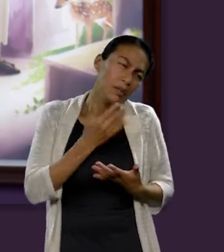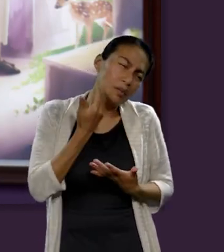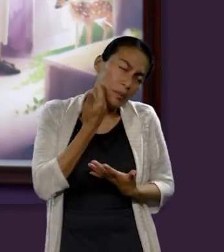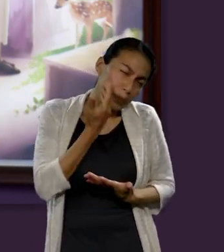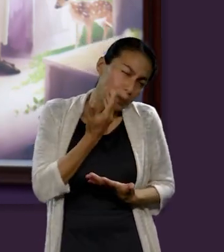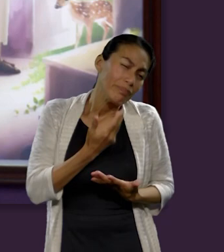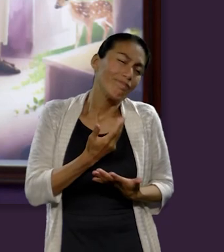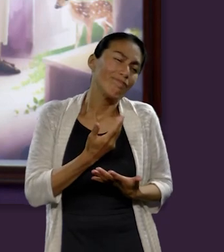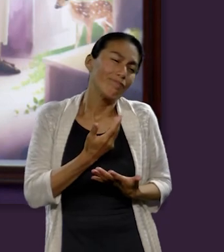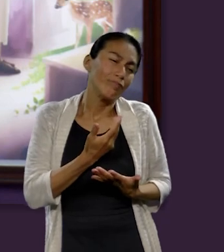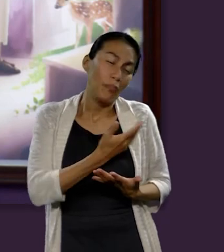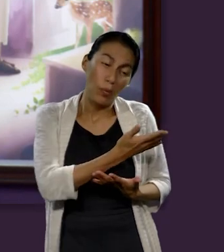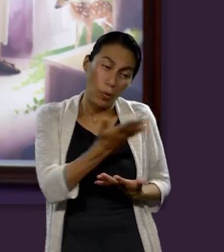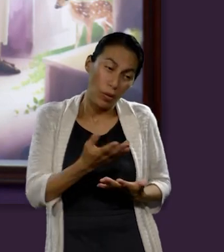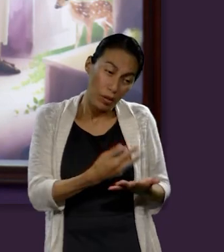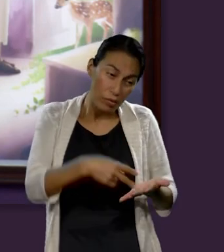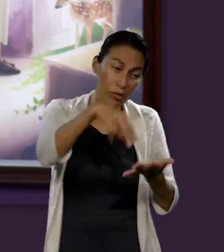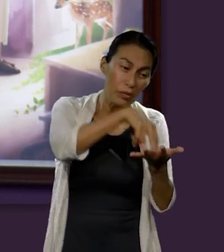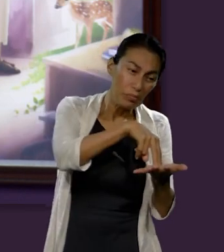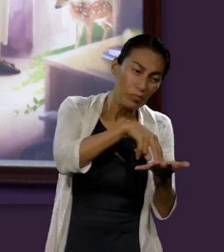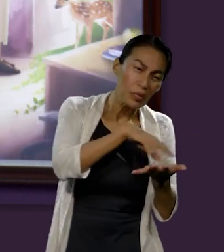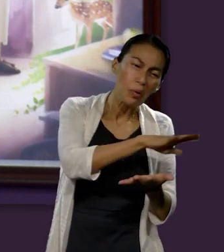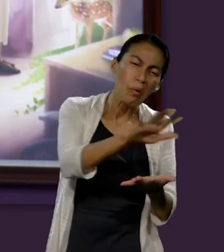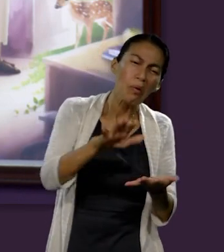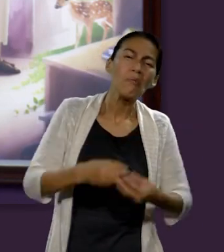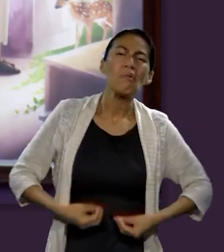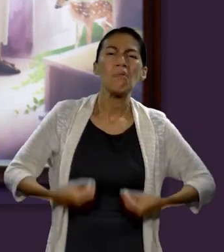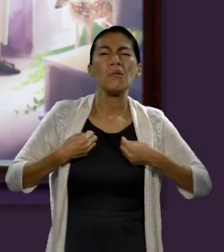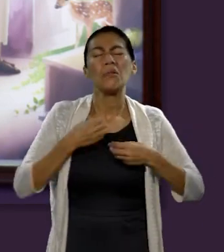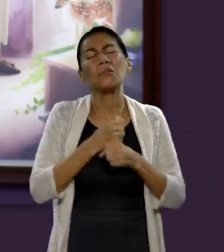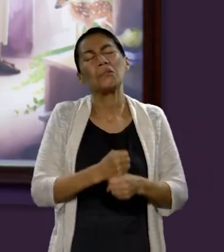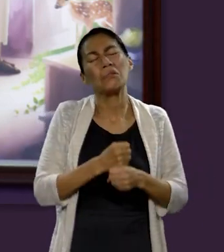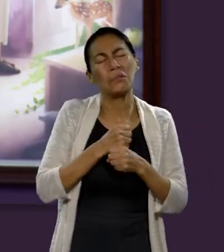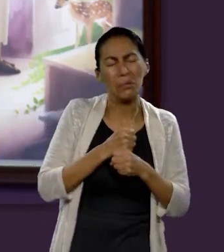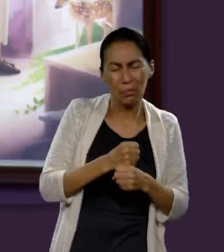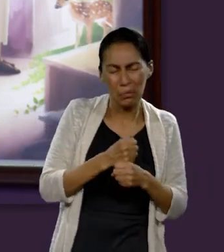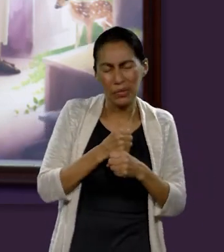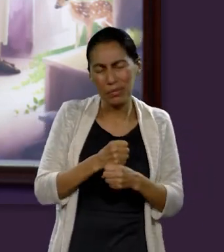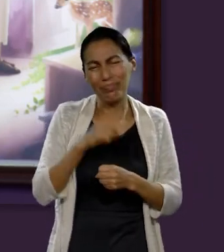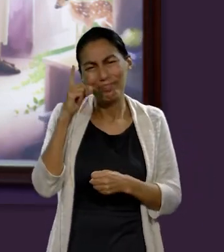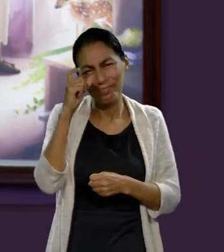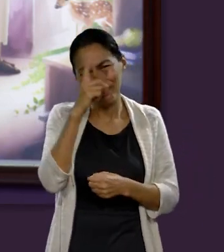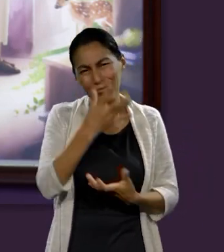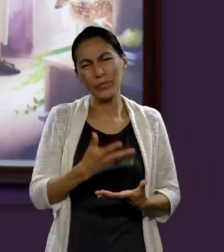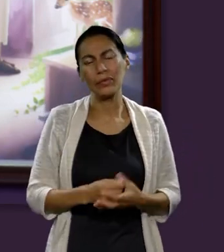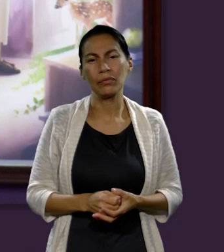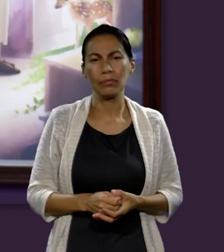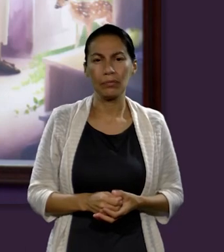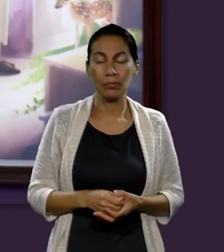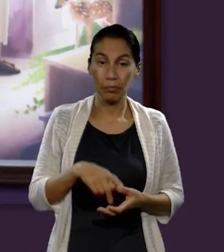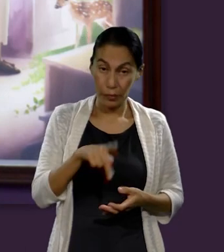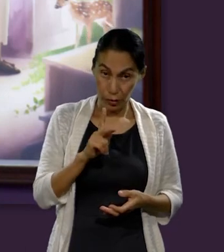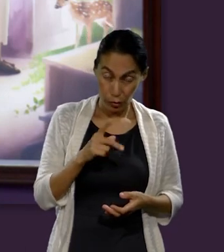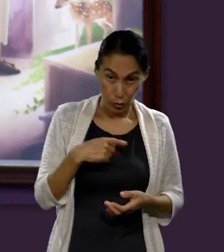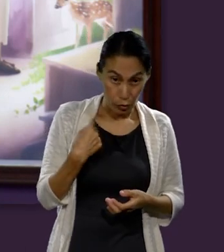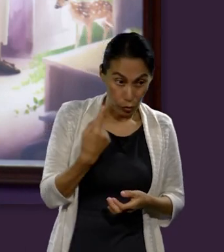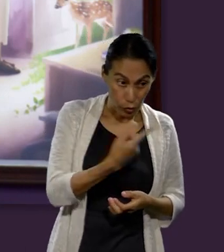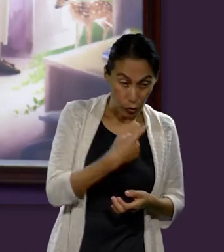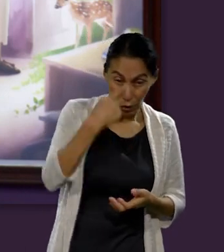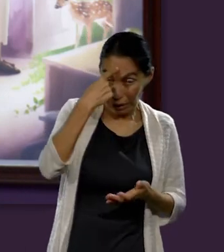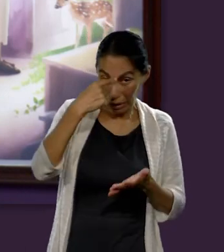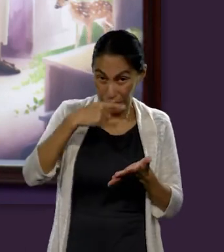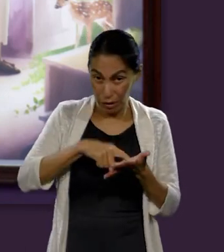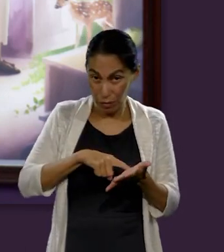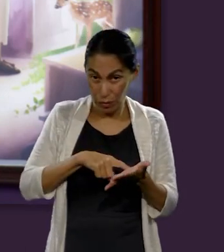perdido seguiríamos viviendo bajo sufrimiento ahora si pensamos nosotros o si tenemos la creencia